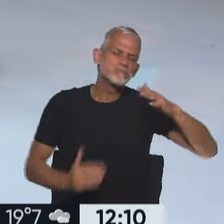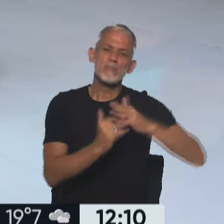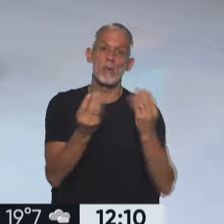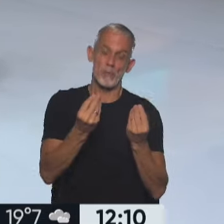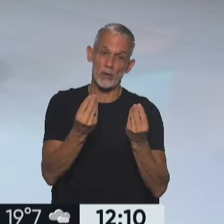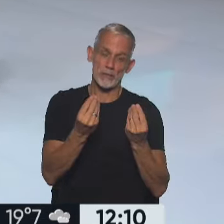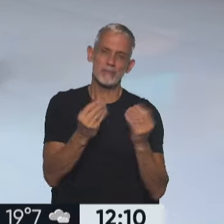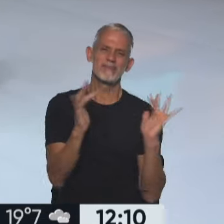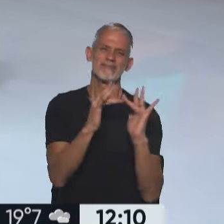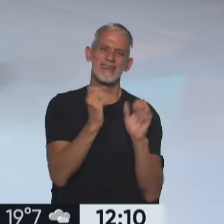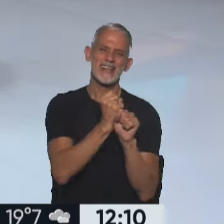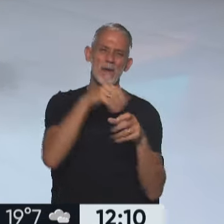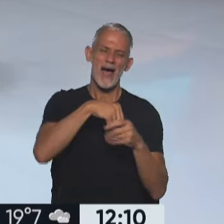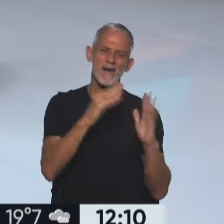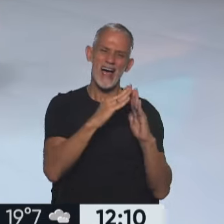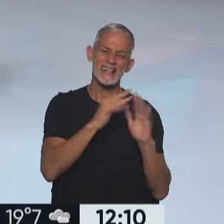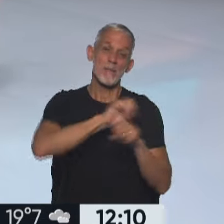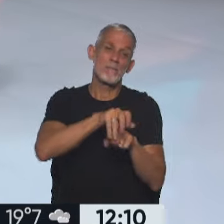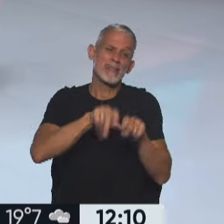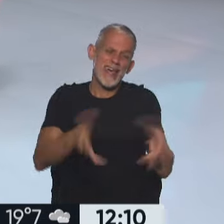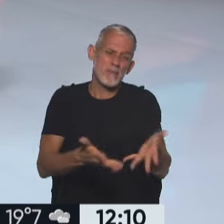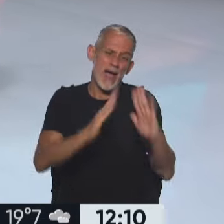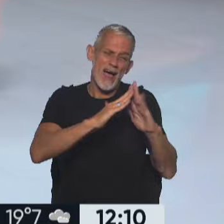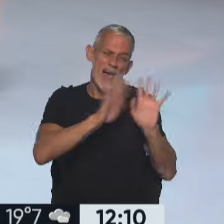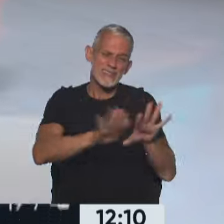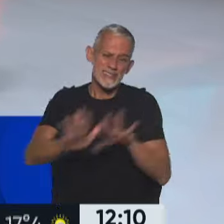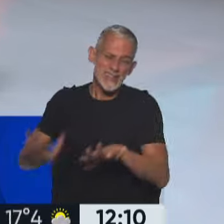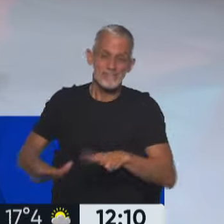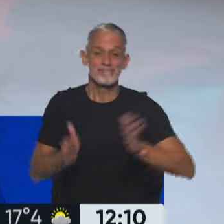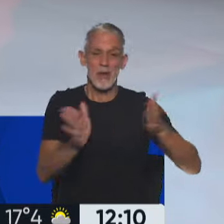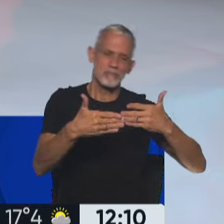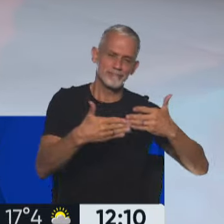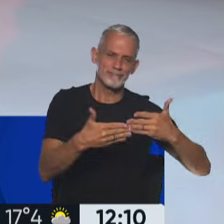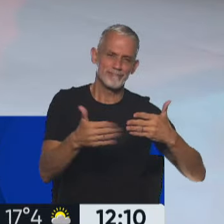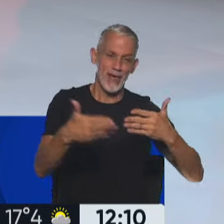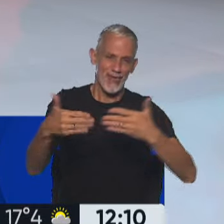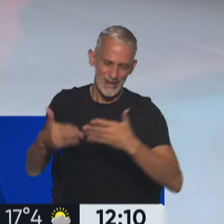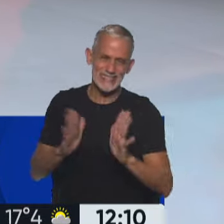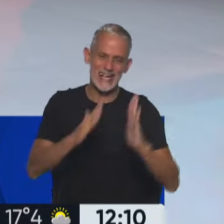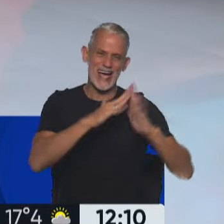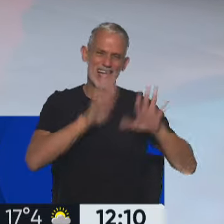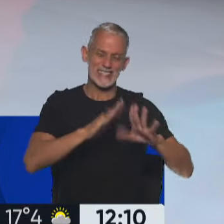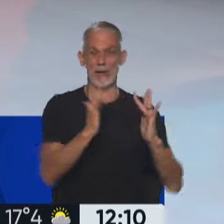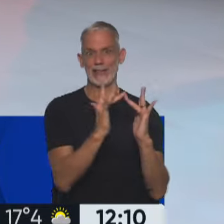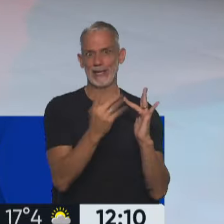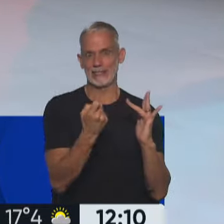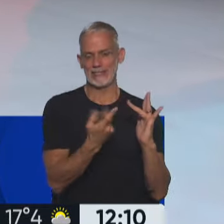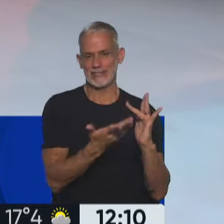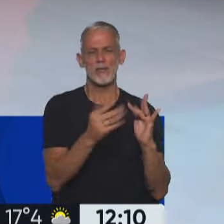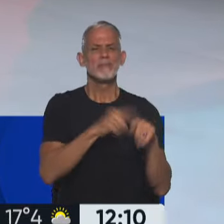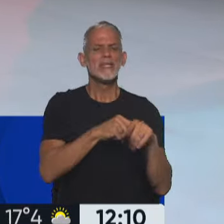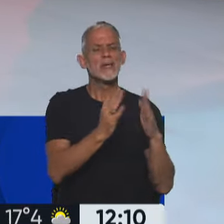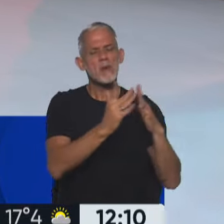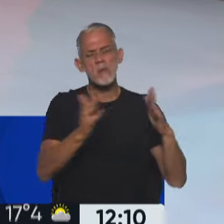famoso home office. La pandemia. En plena pandemia, en plena cuarentena y es por eso que, bueno, pasado el tiempo ya